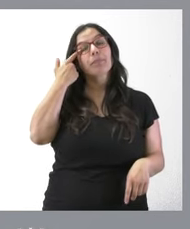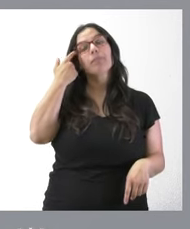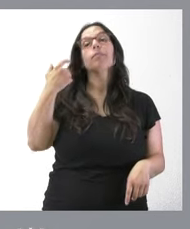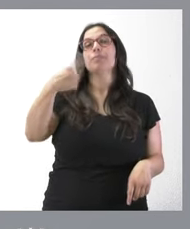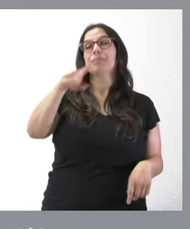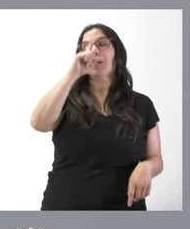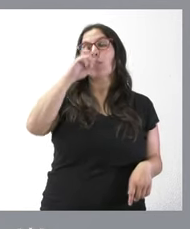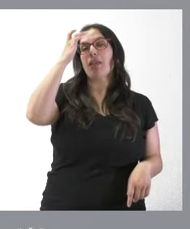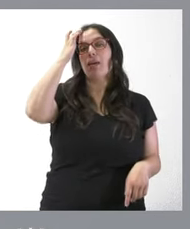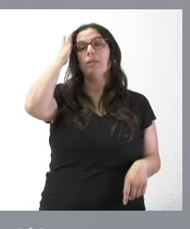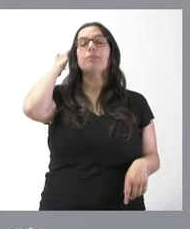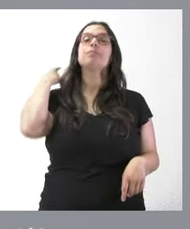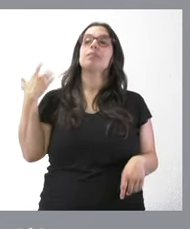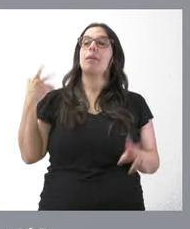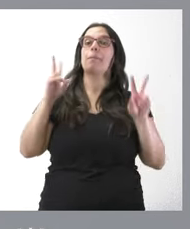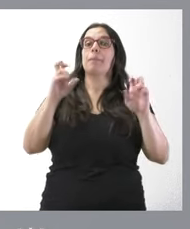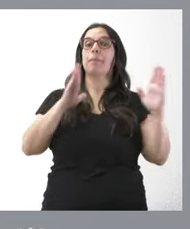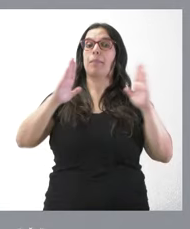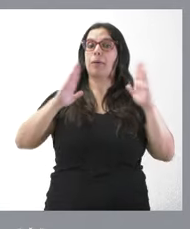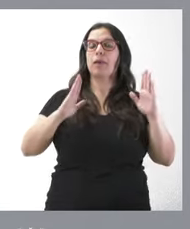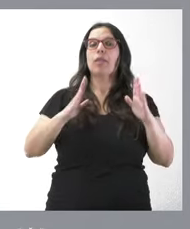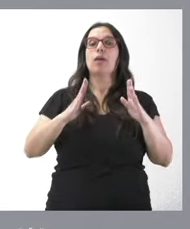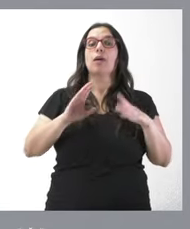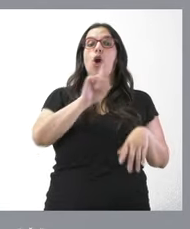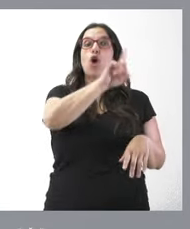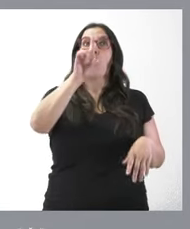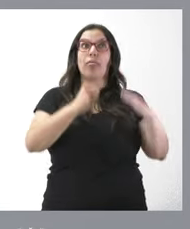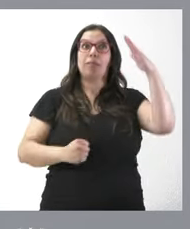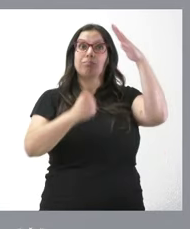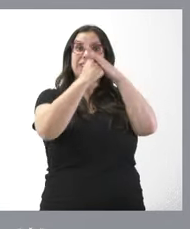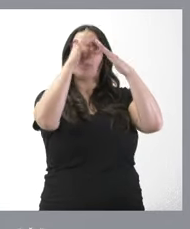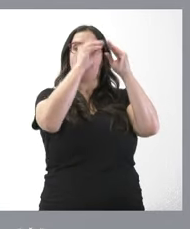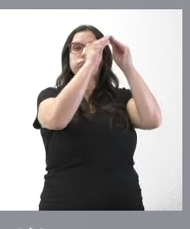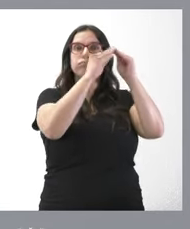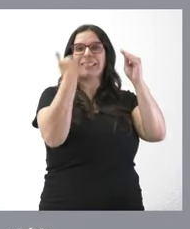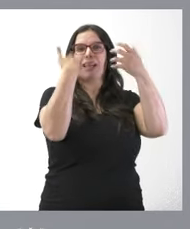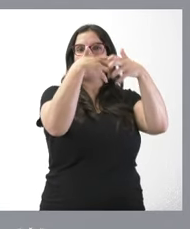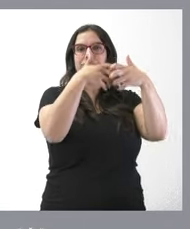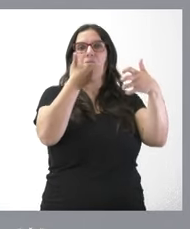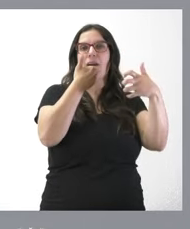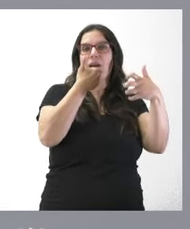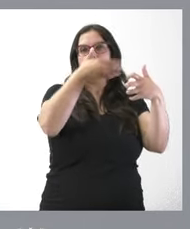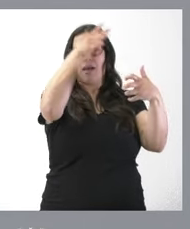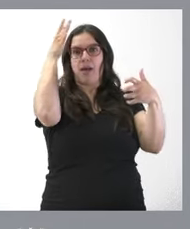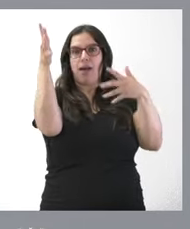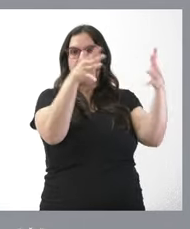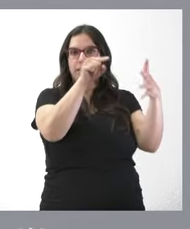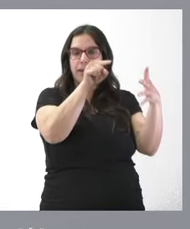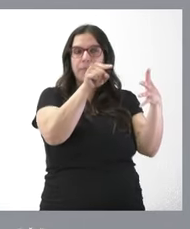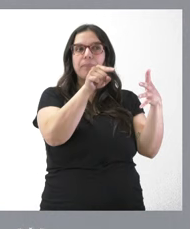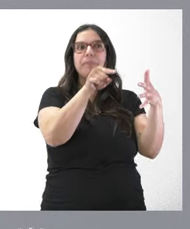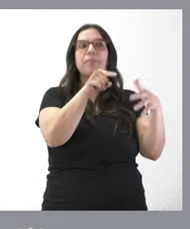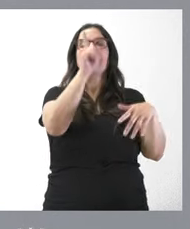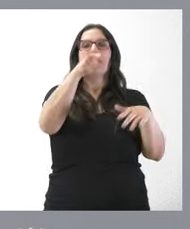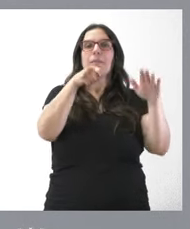primera fase se puso en marcha la climatización de la planta 11, que es la última de las instalaciones de su hospital, con inversiones en